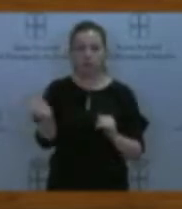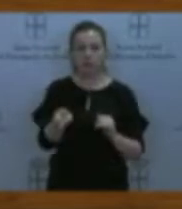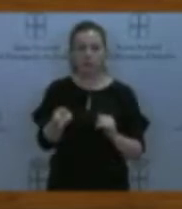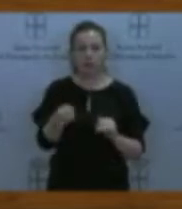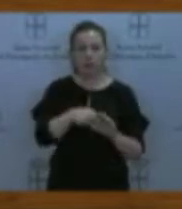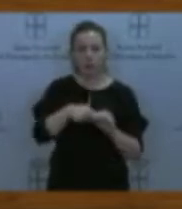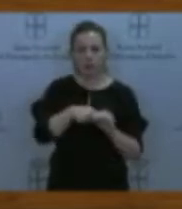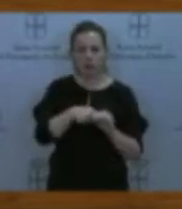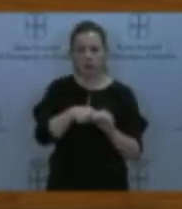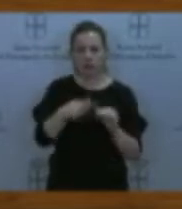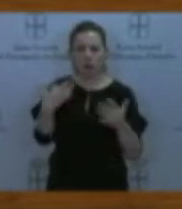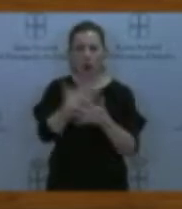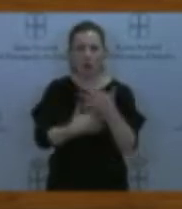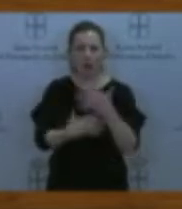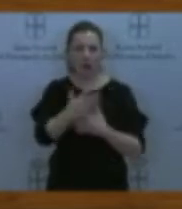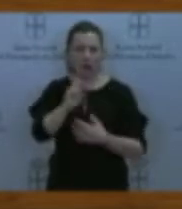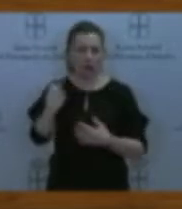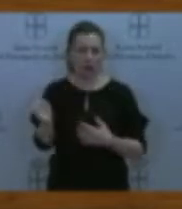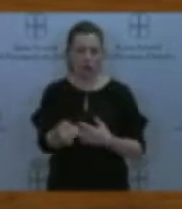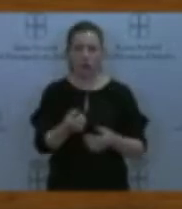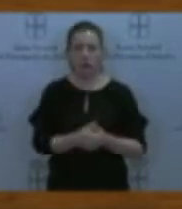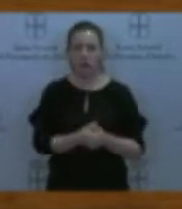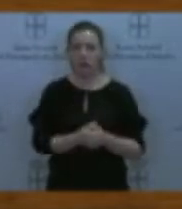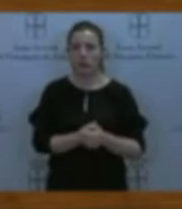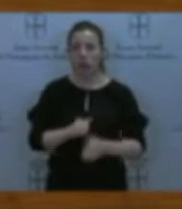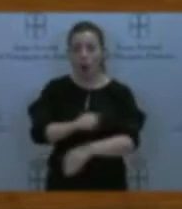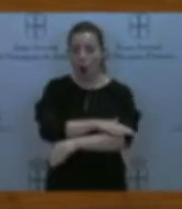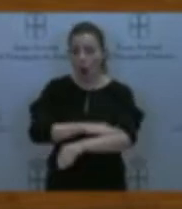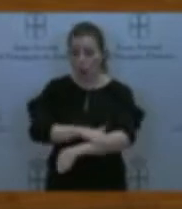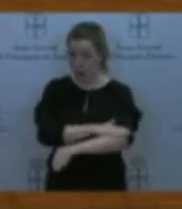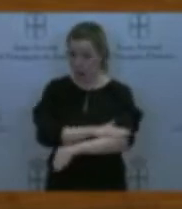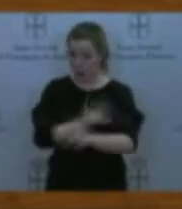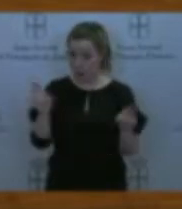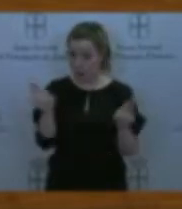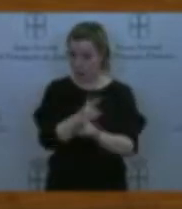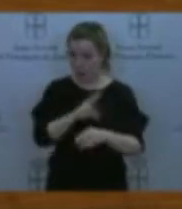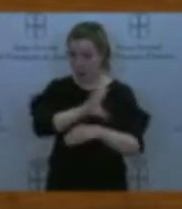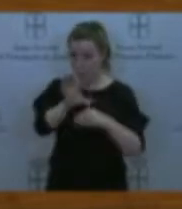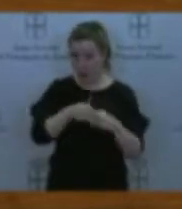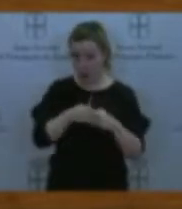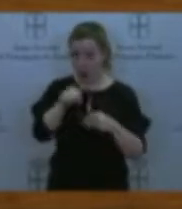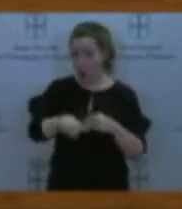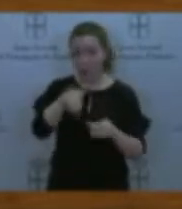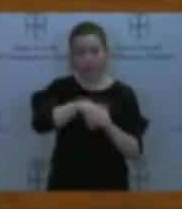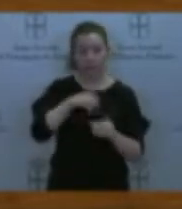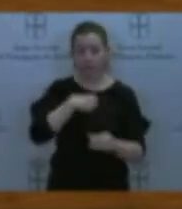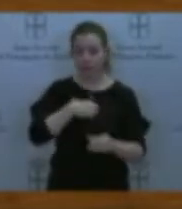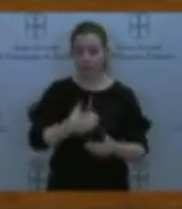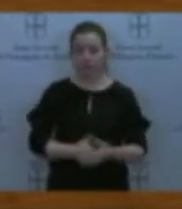y de complementos que actualmente están descompensados. El Gobierno vetó esta enmienda y hoy no vamos a poder votarla aquí.